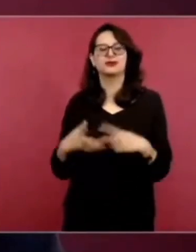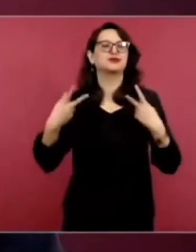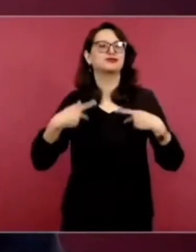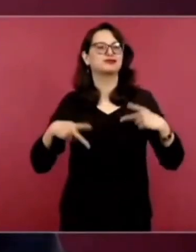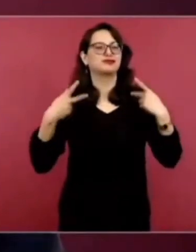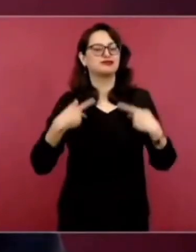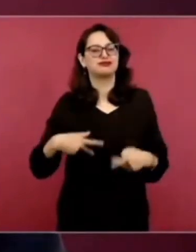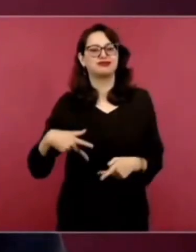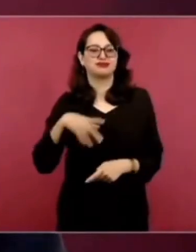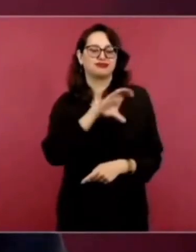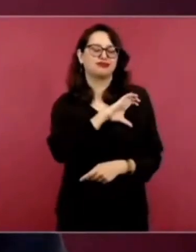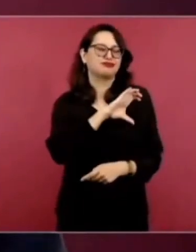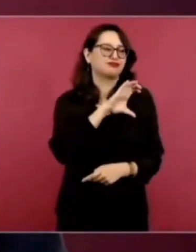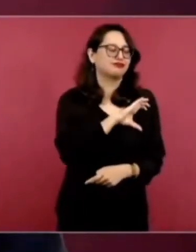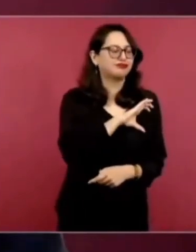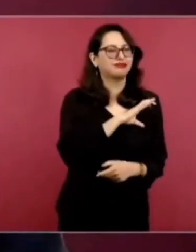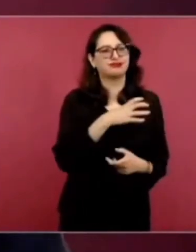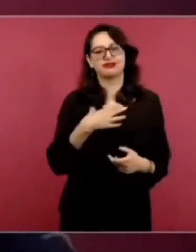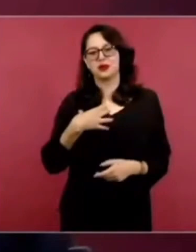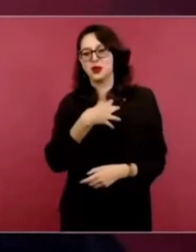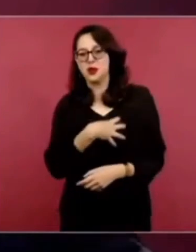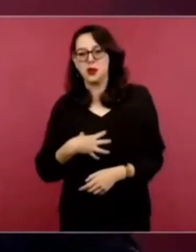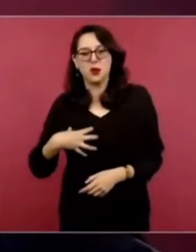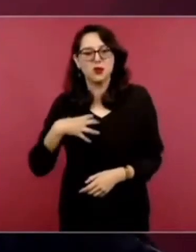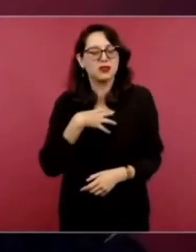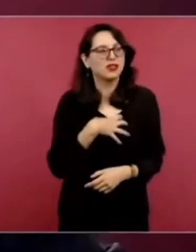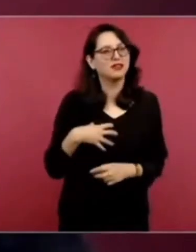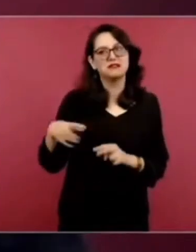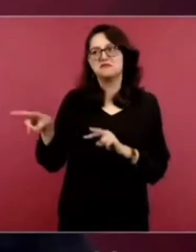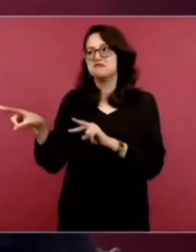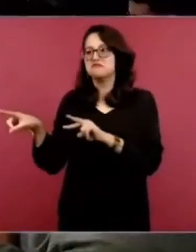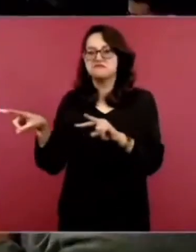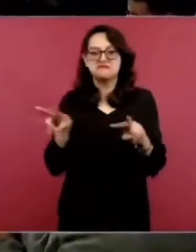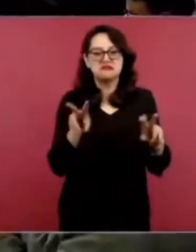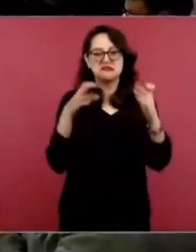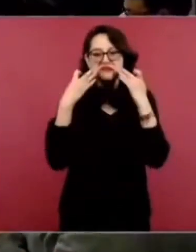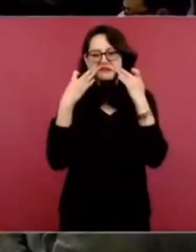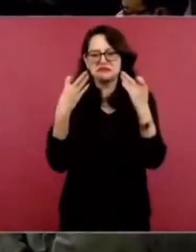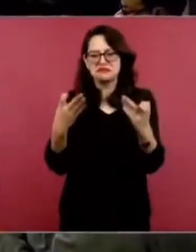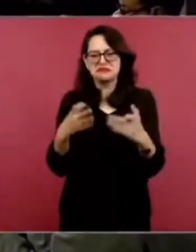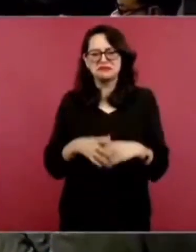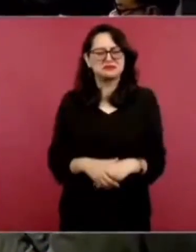cariñosa. Entonces, eso es lo que hay